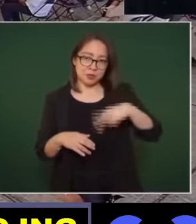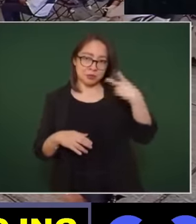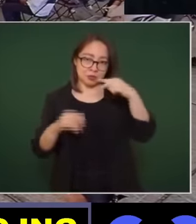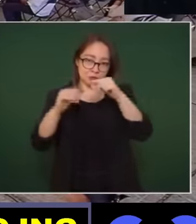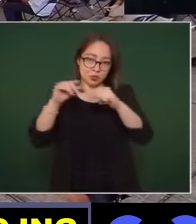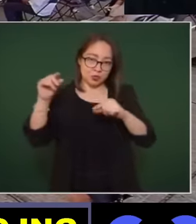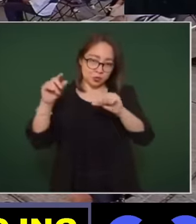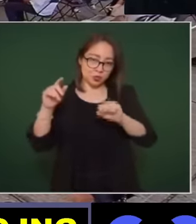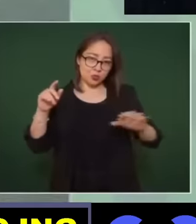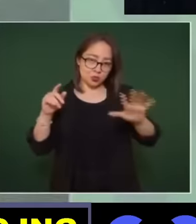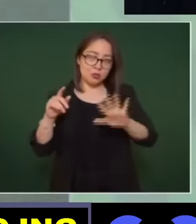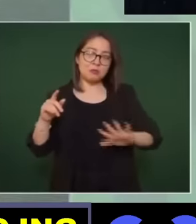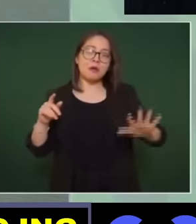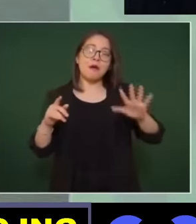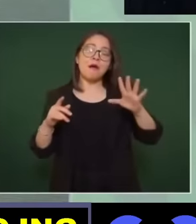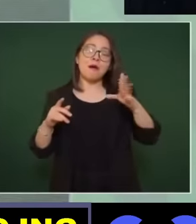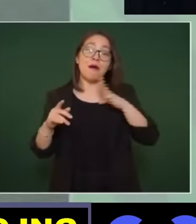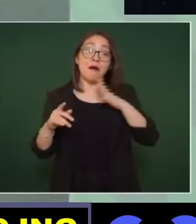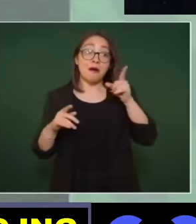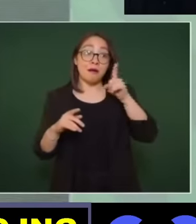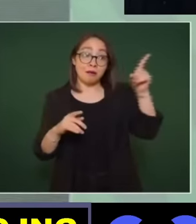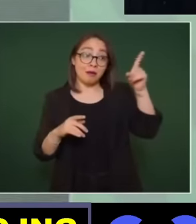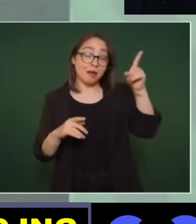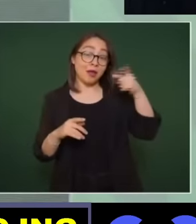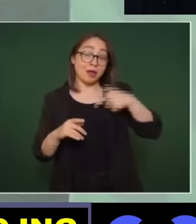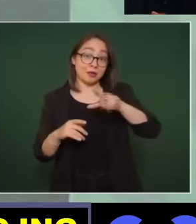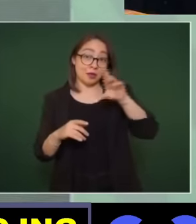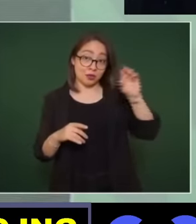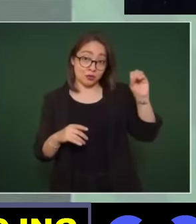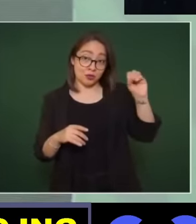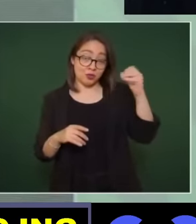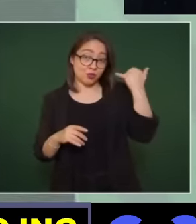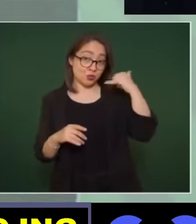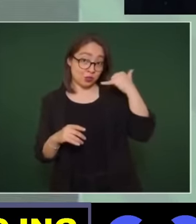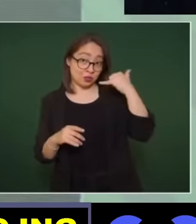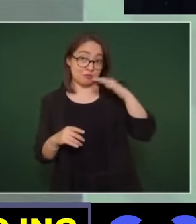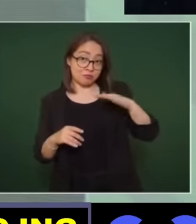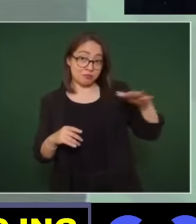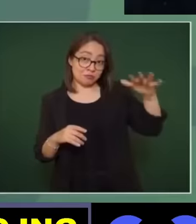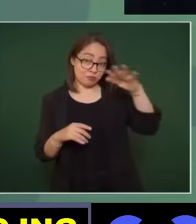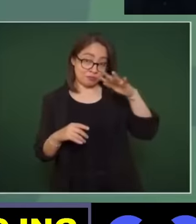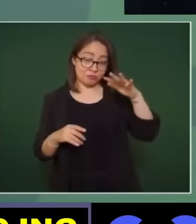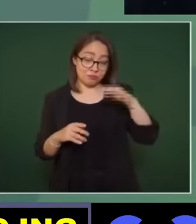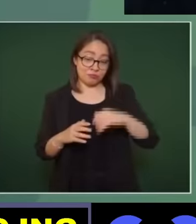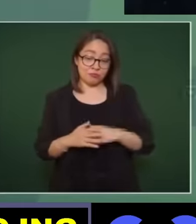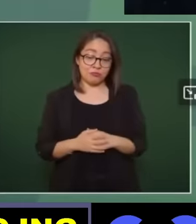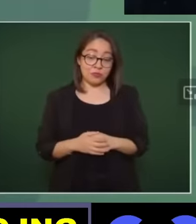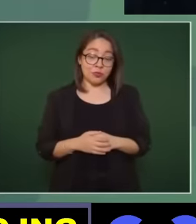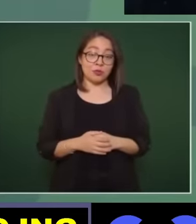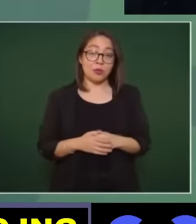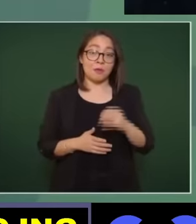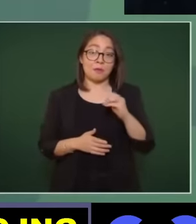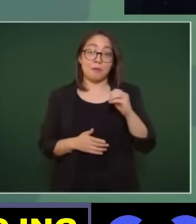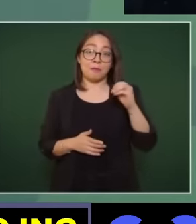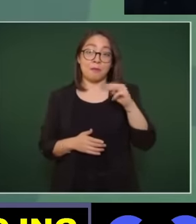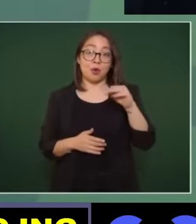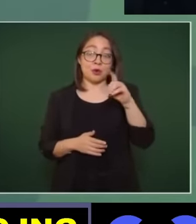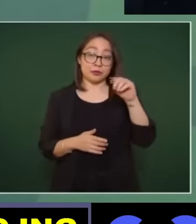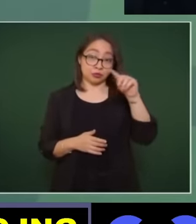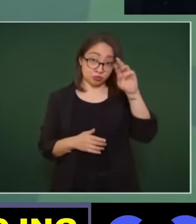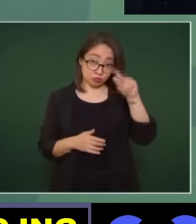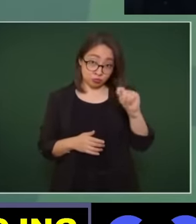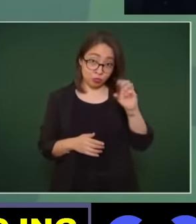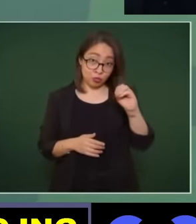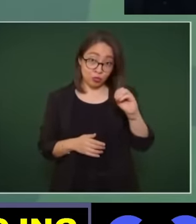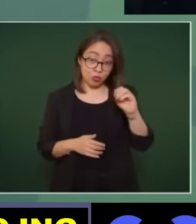yucatán quintana ron el por esto de mi amigo mario que está